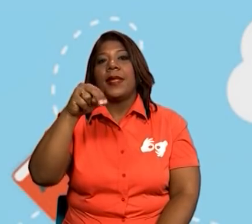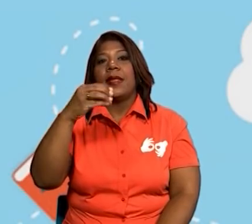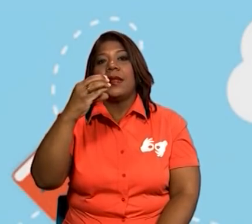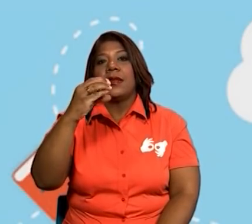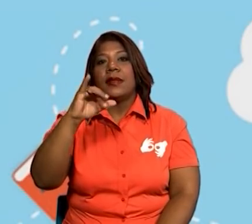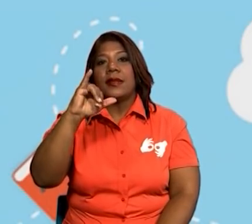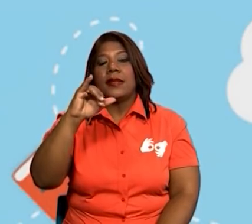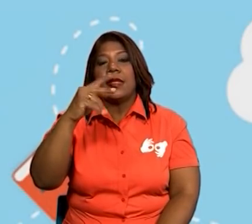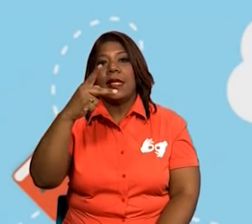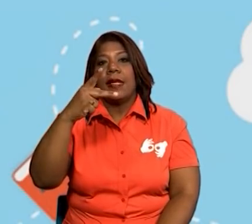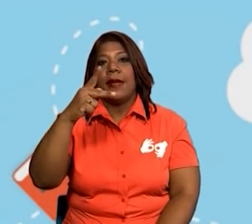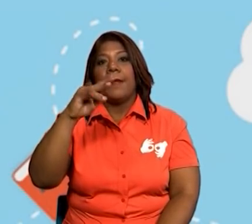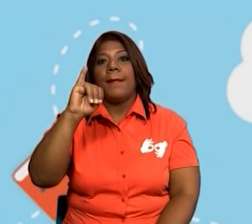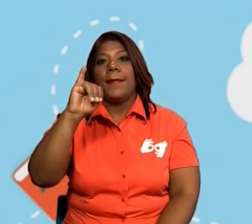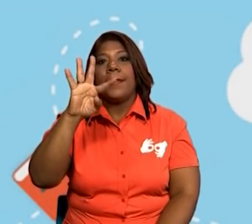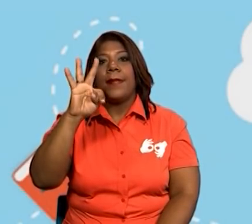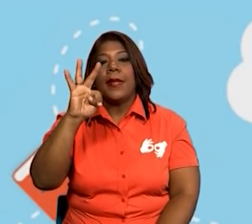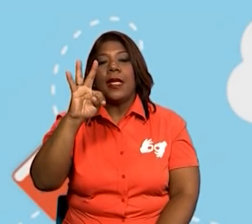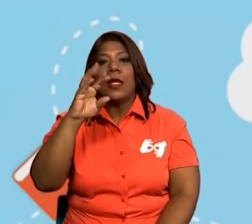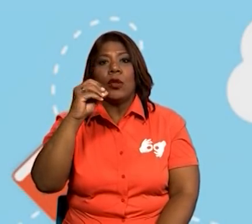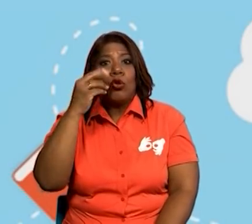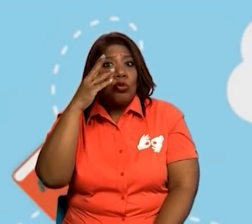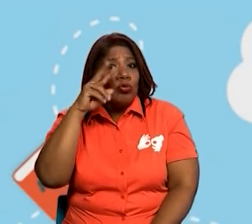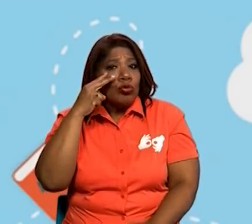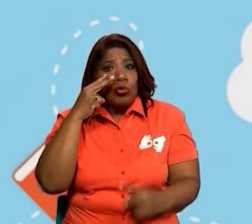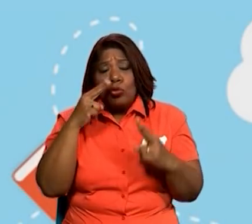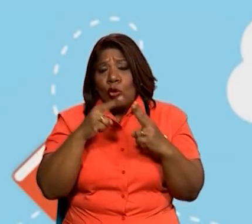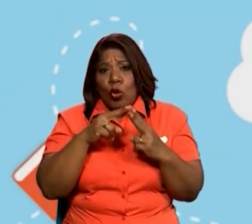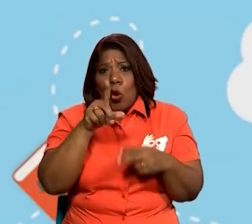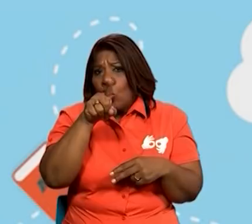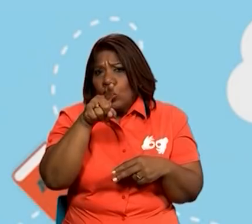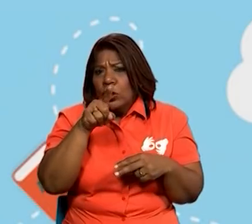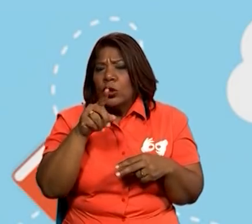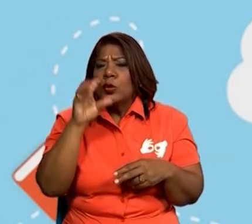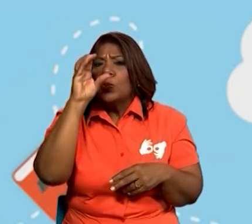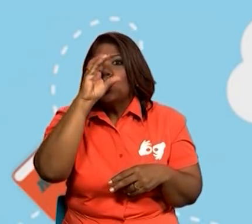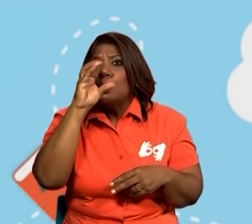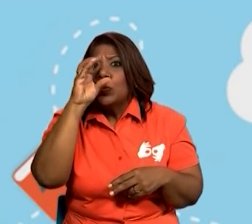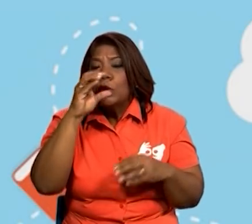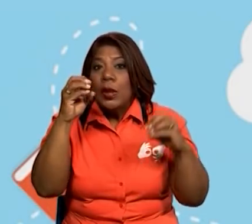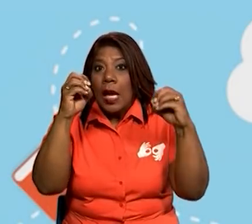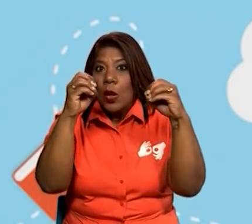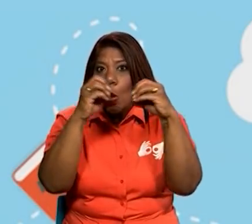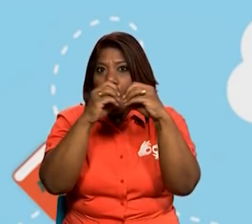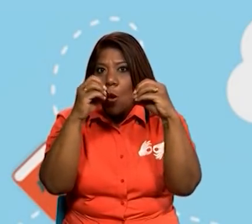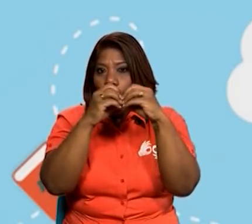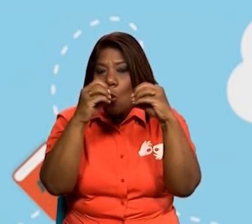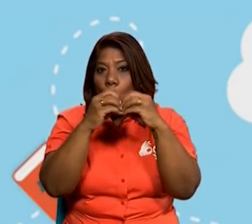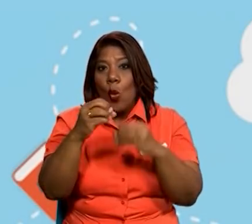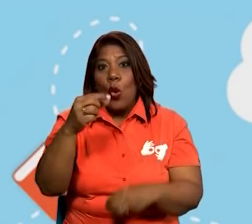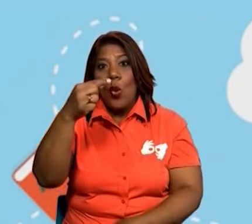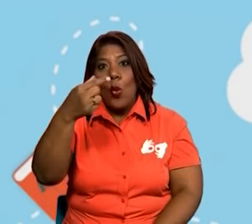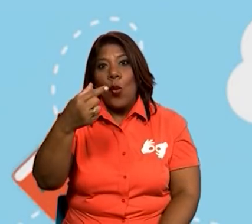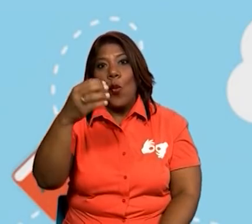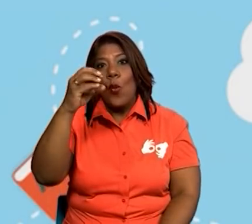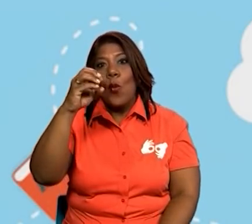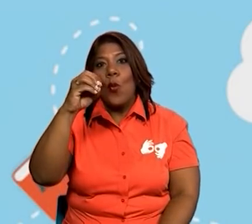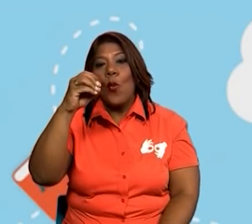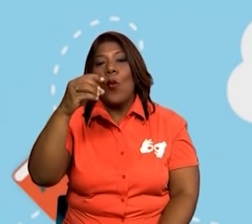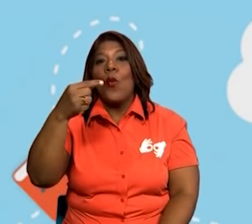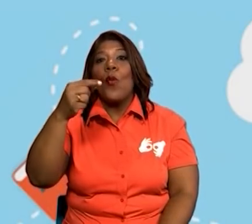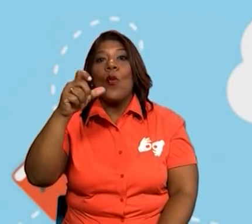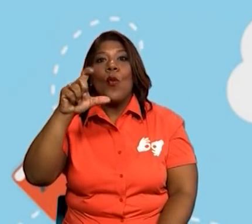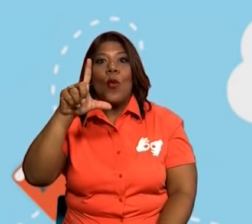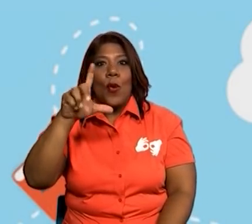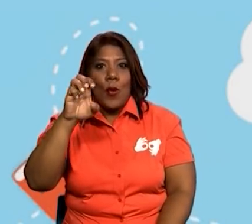buscar el Principito en internet, ¿verdad? En los libros y van a contestar tipo